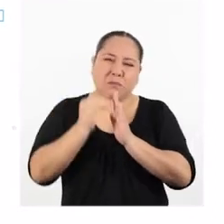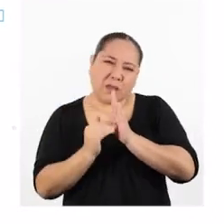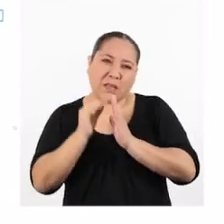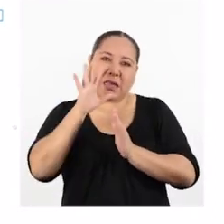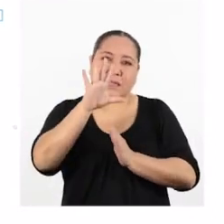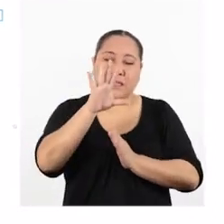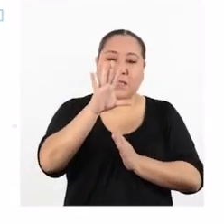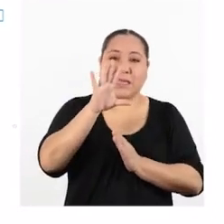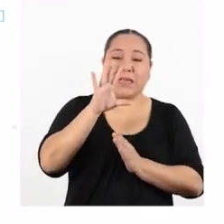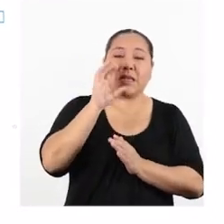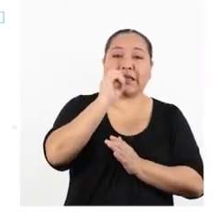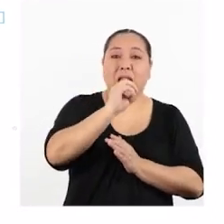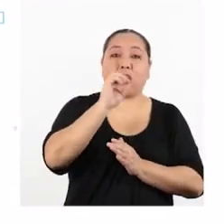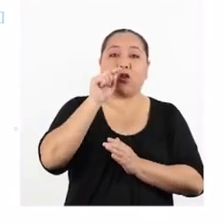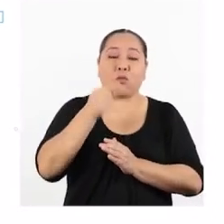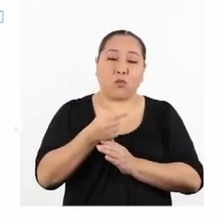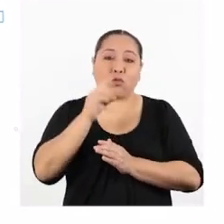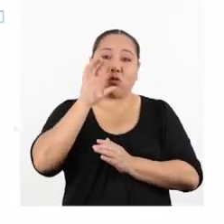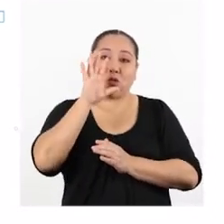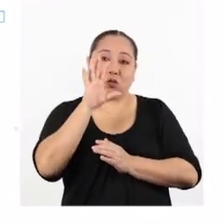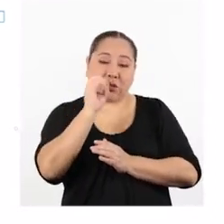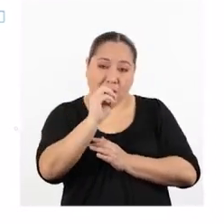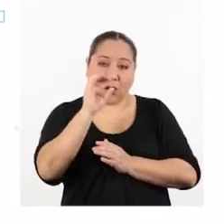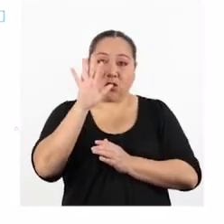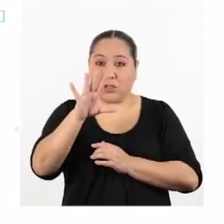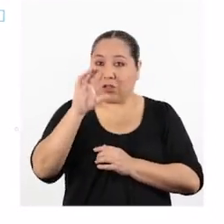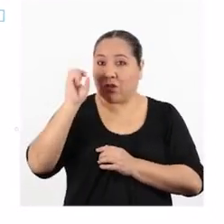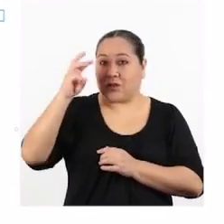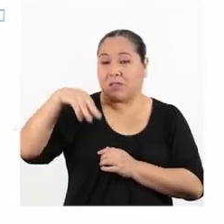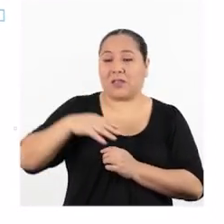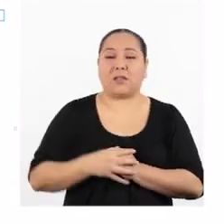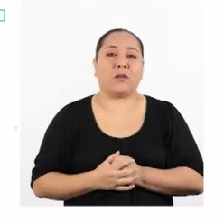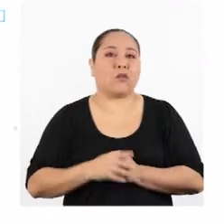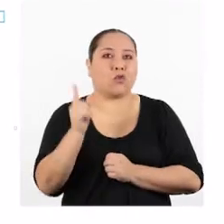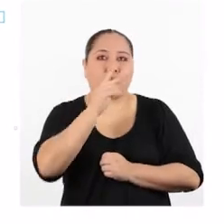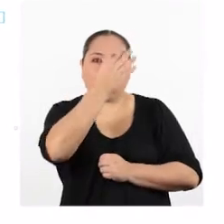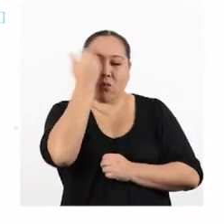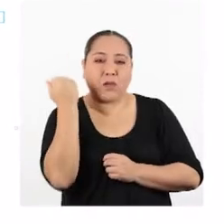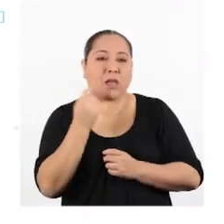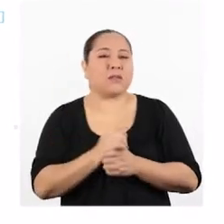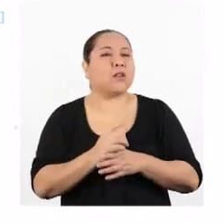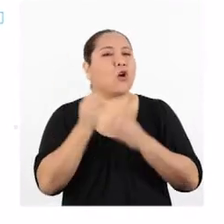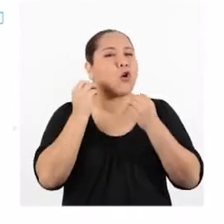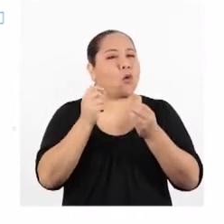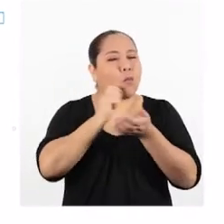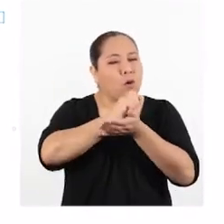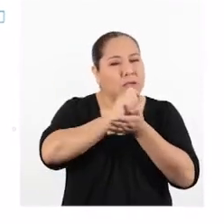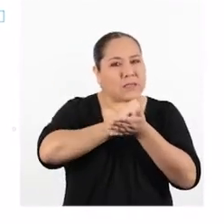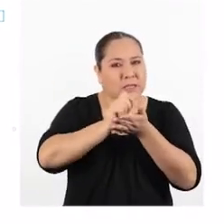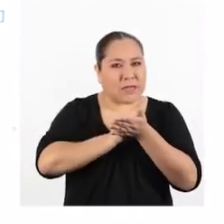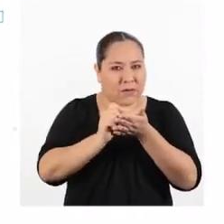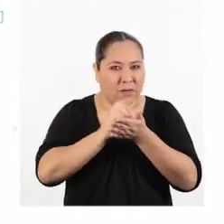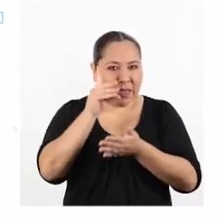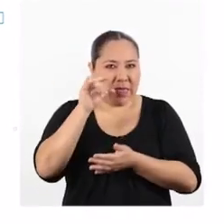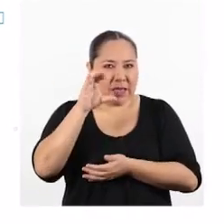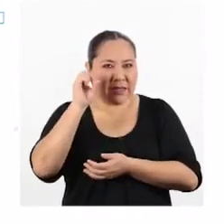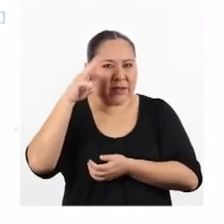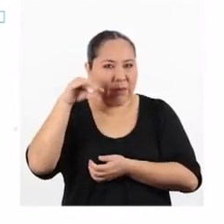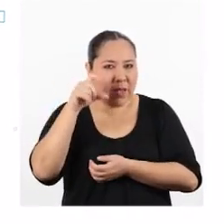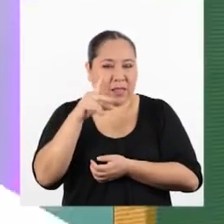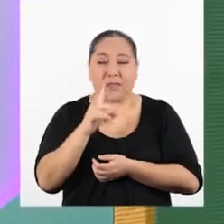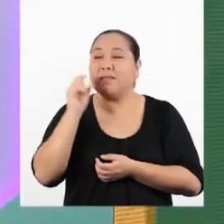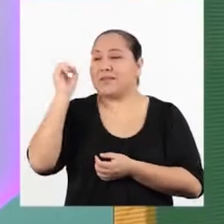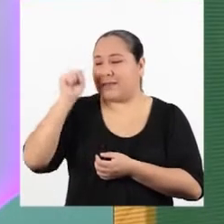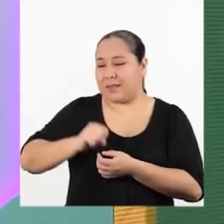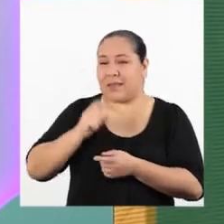centésimas de centímetro. No te olvides del tema de cómo escribir los decimales. Por supuesto.